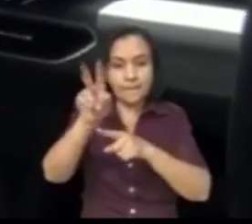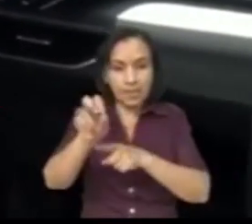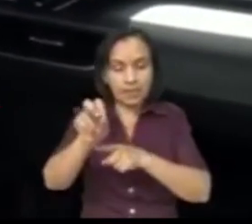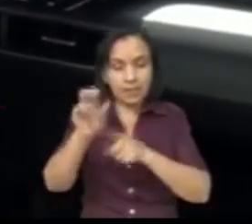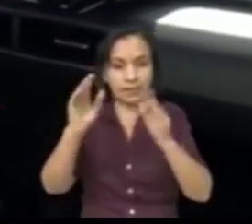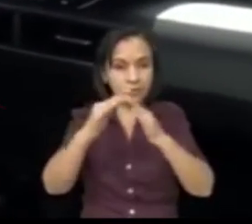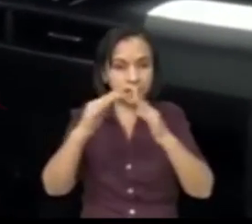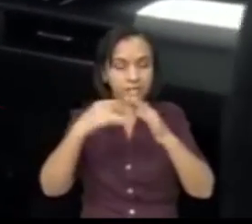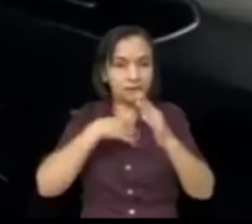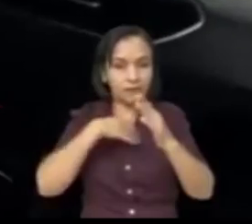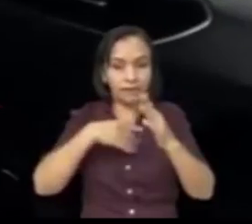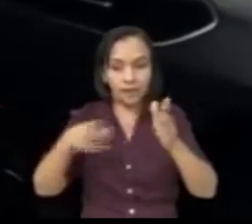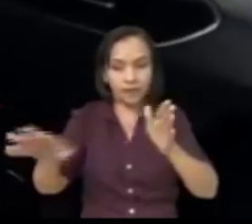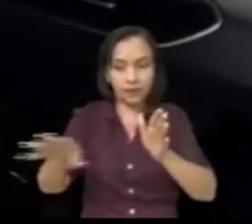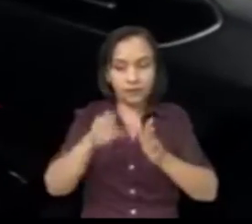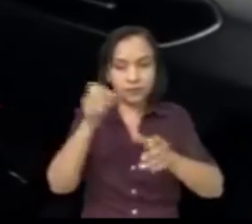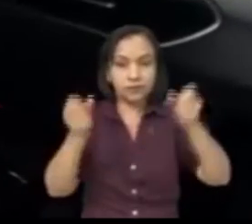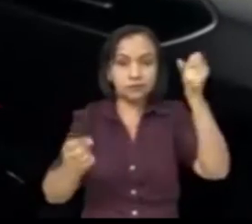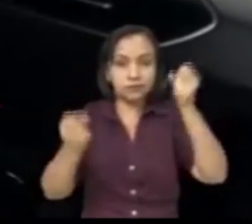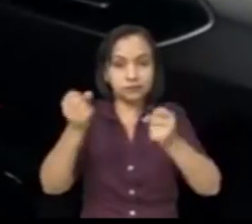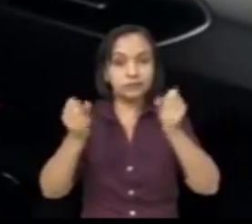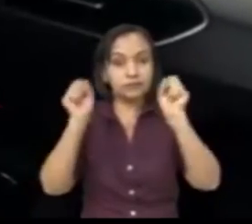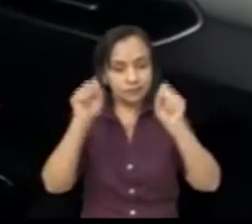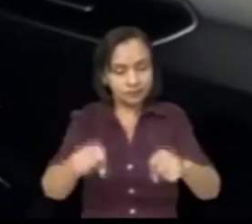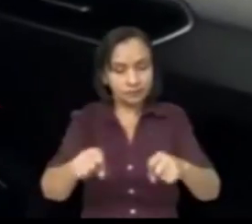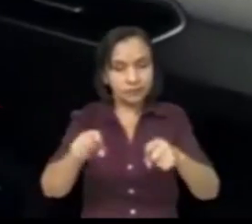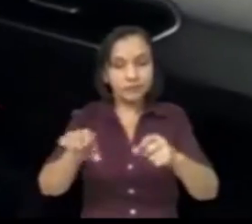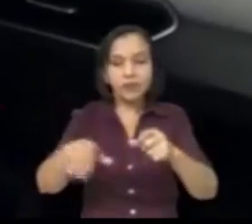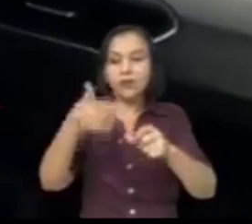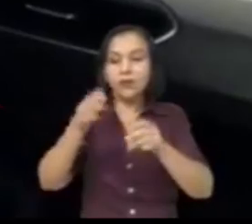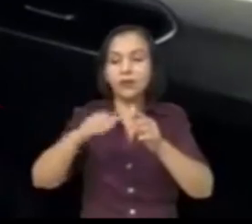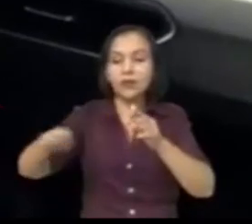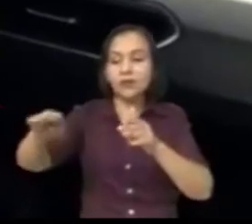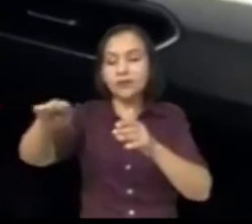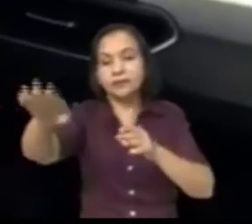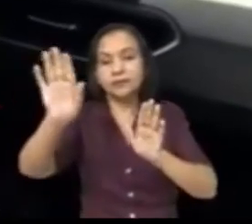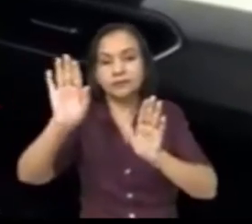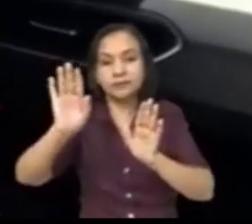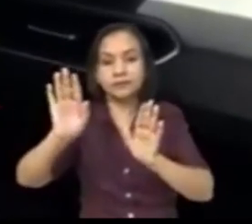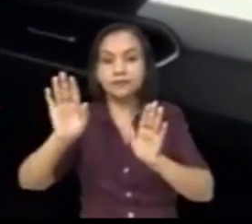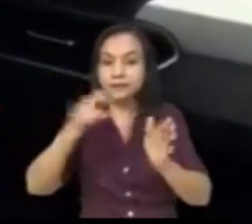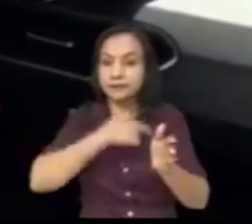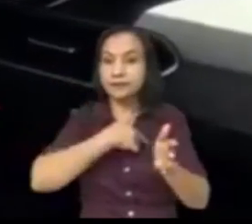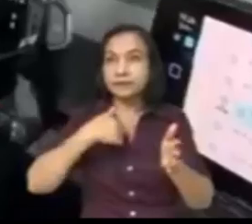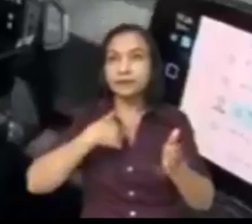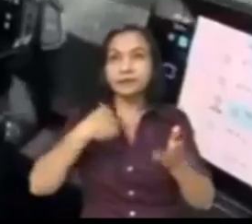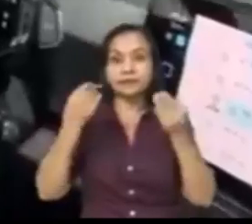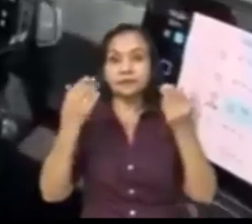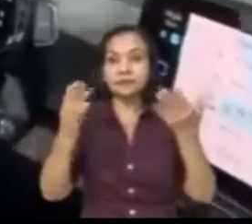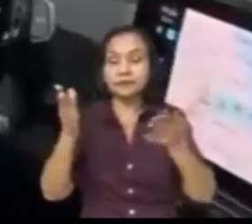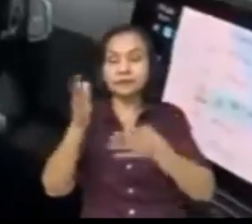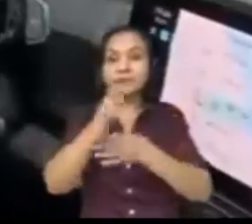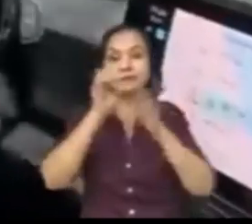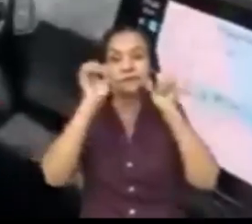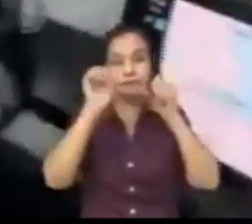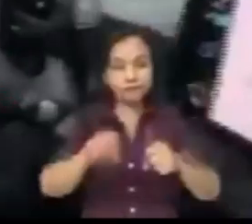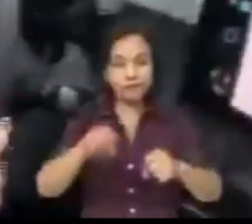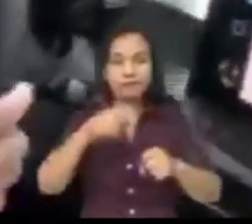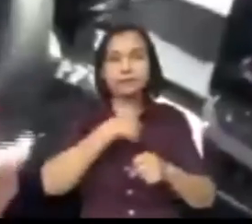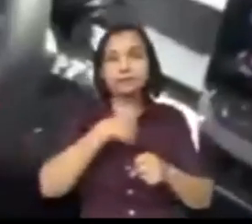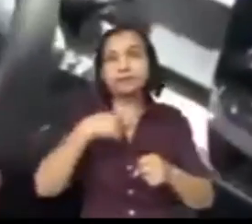y lo cargas para poder llegar a un centro de carga. O sea, que hay una gran cantidad de versatilidades